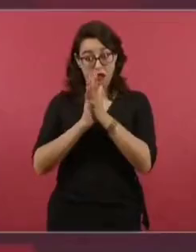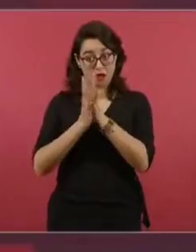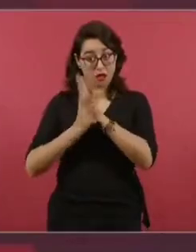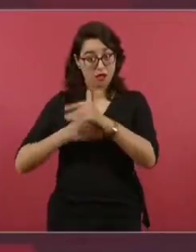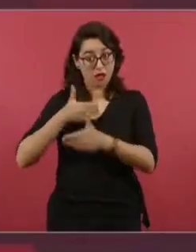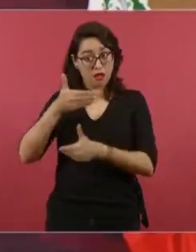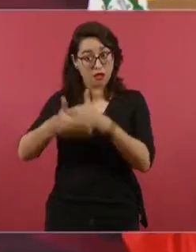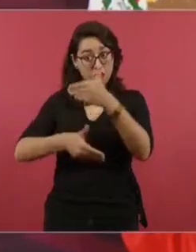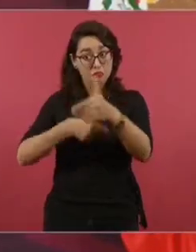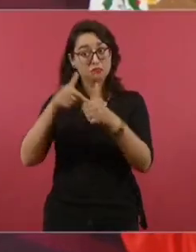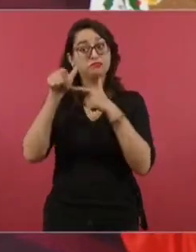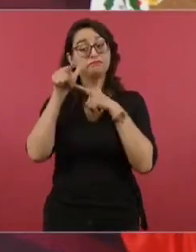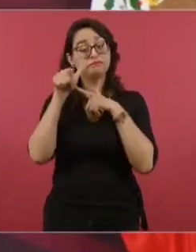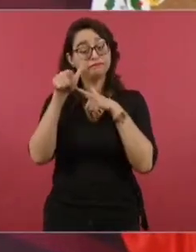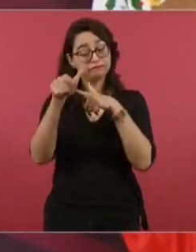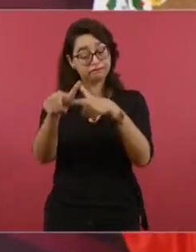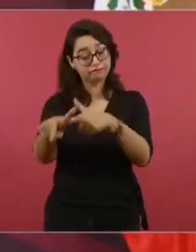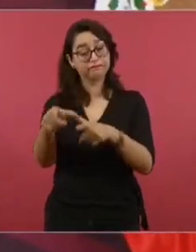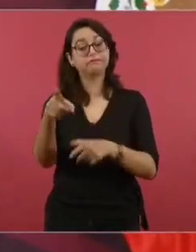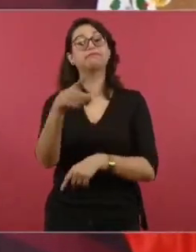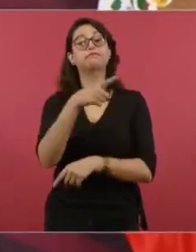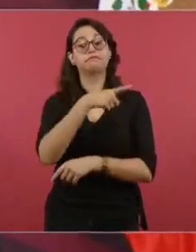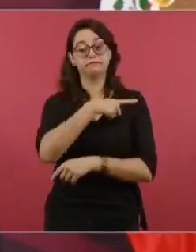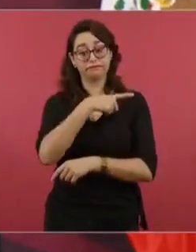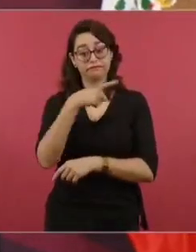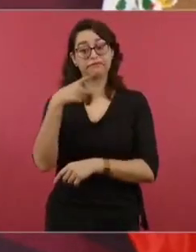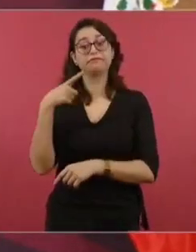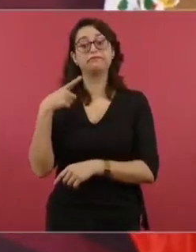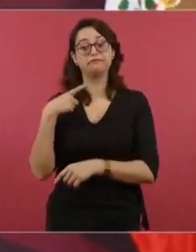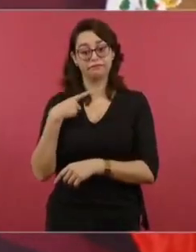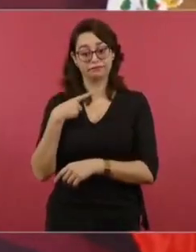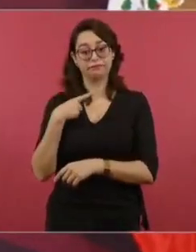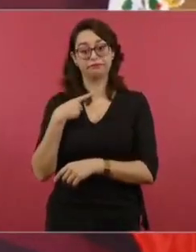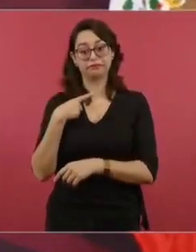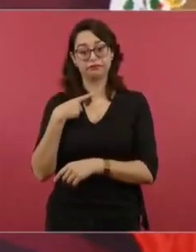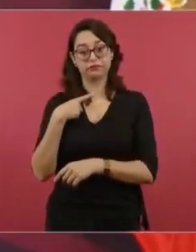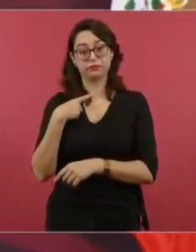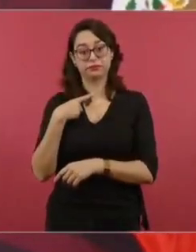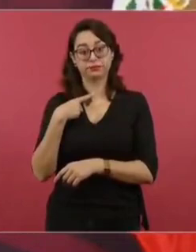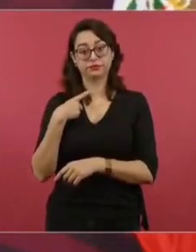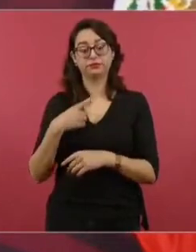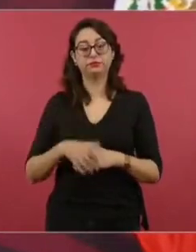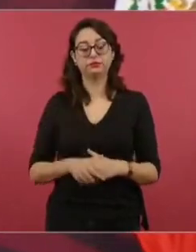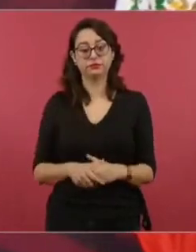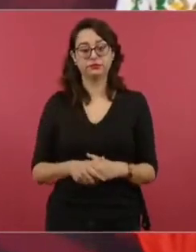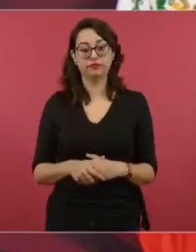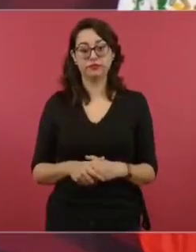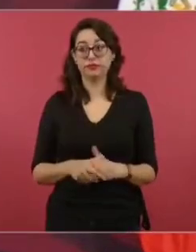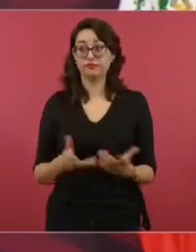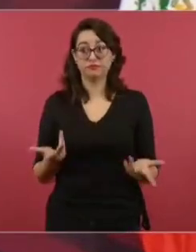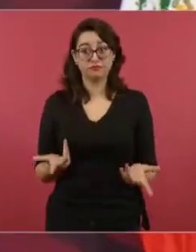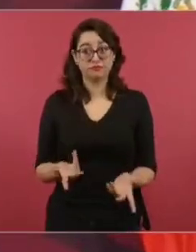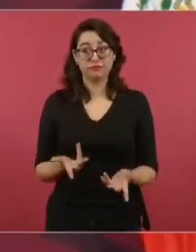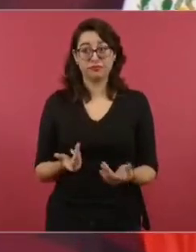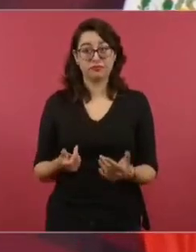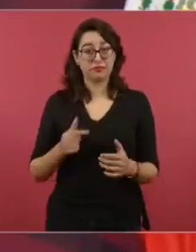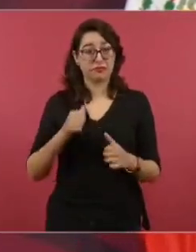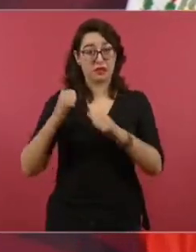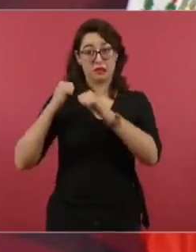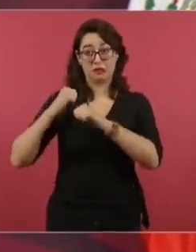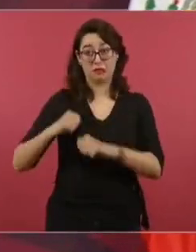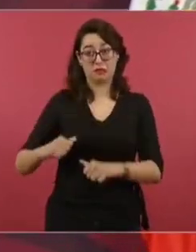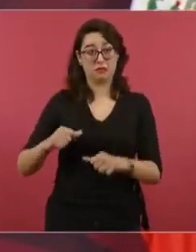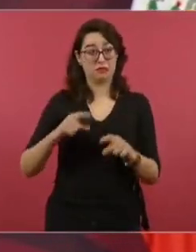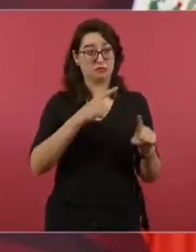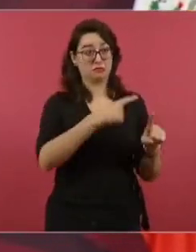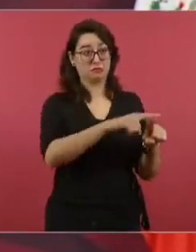y que hace falta la renovación del